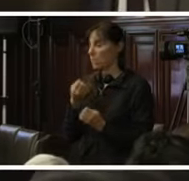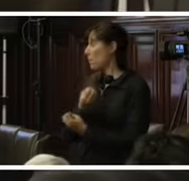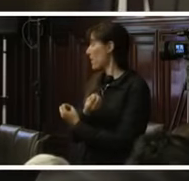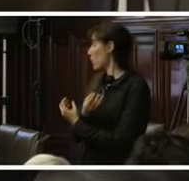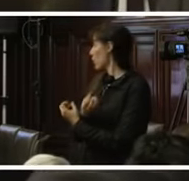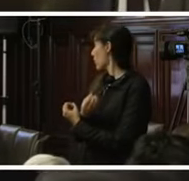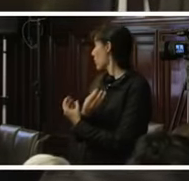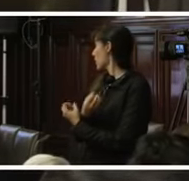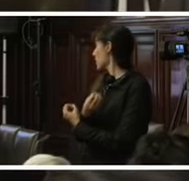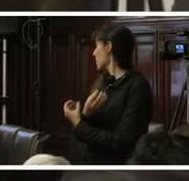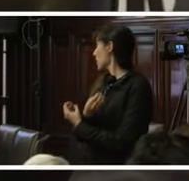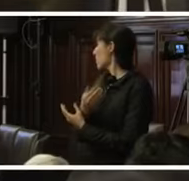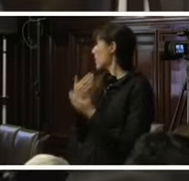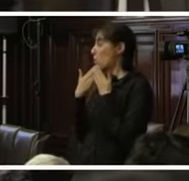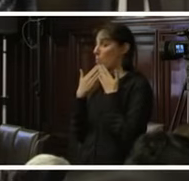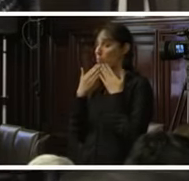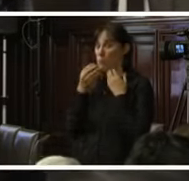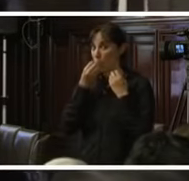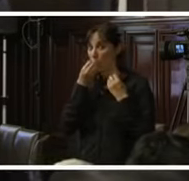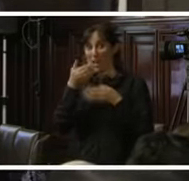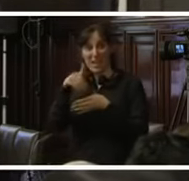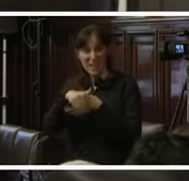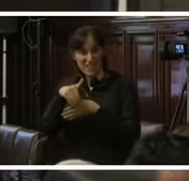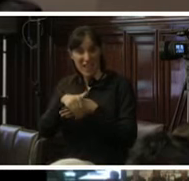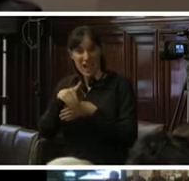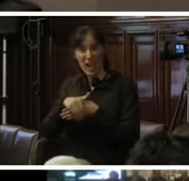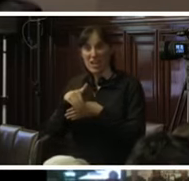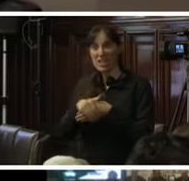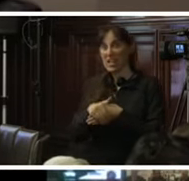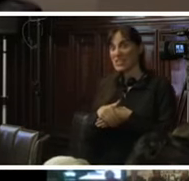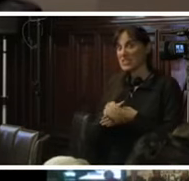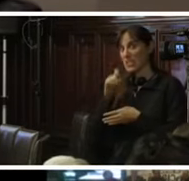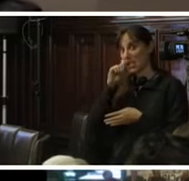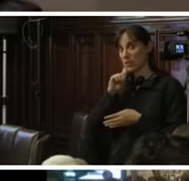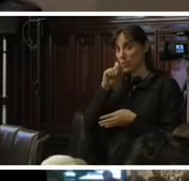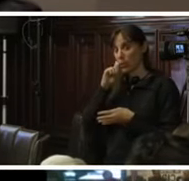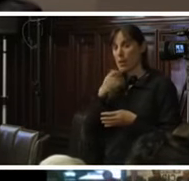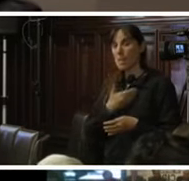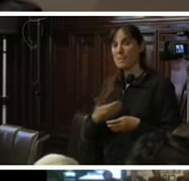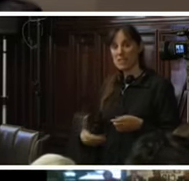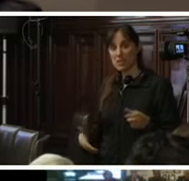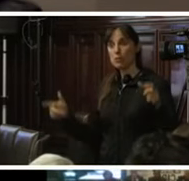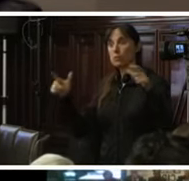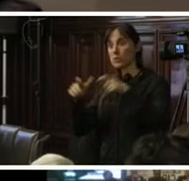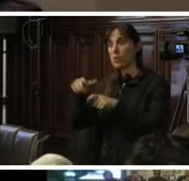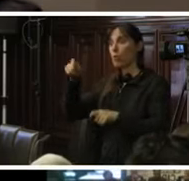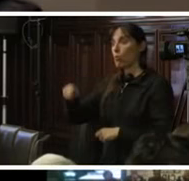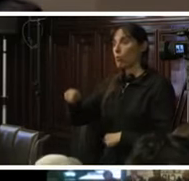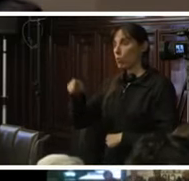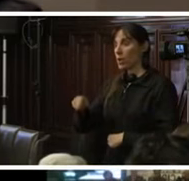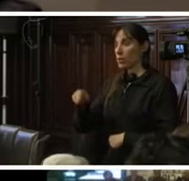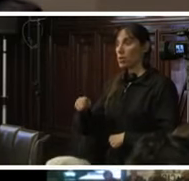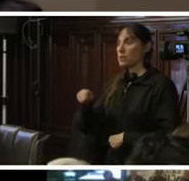señora Presidenta, señores comisionados, señores magistrados del Tribunal